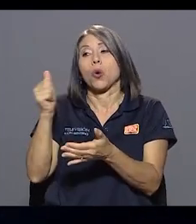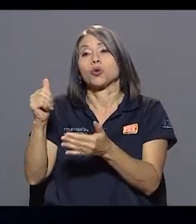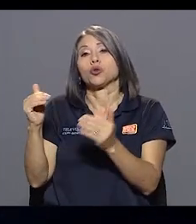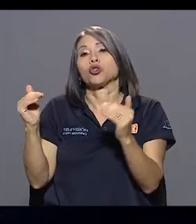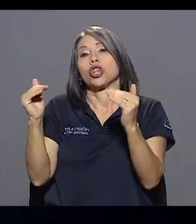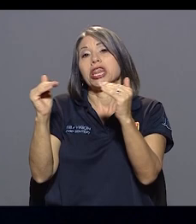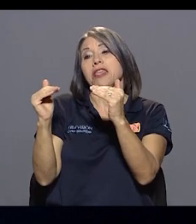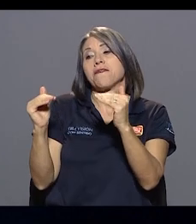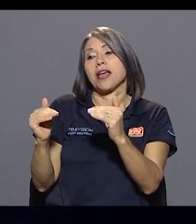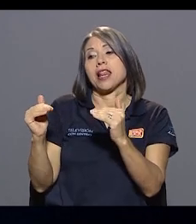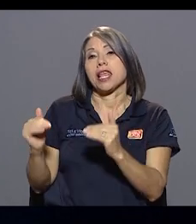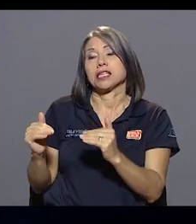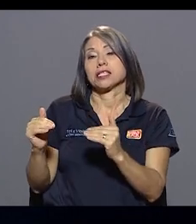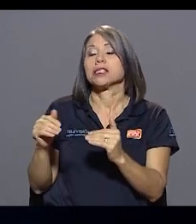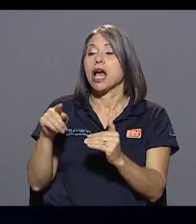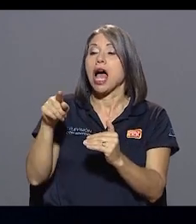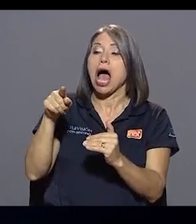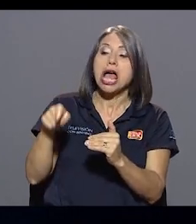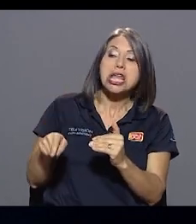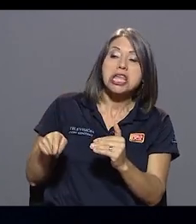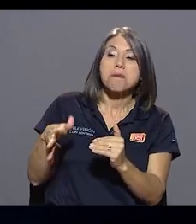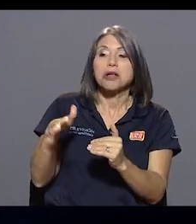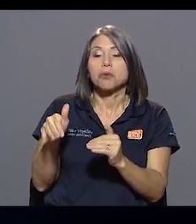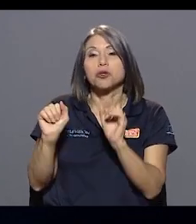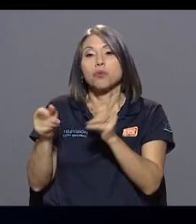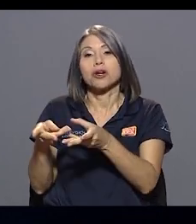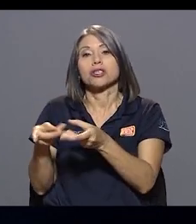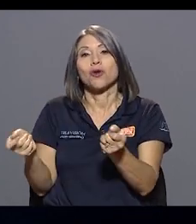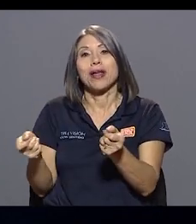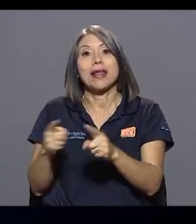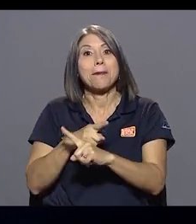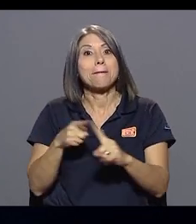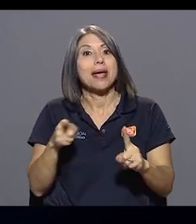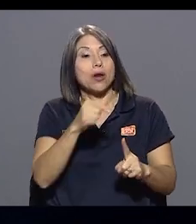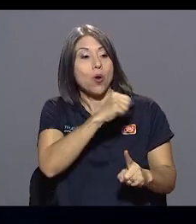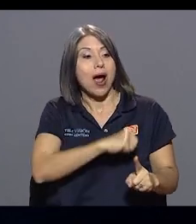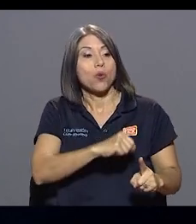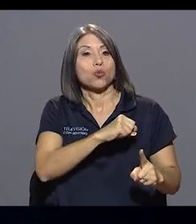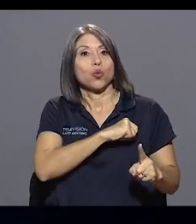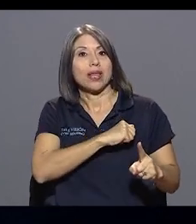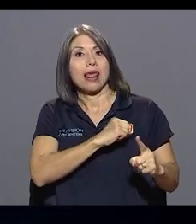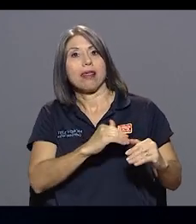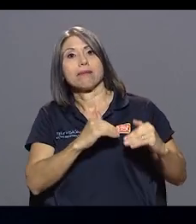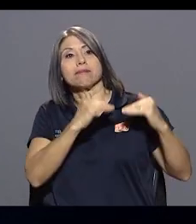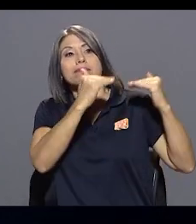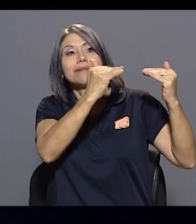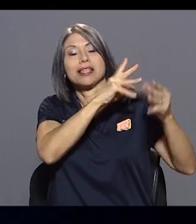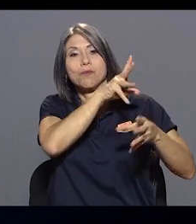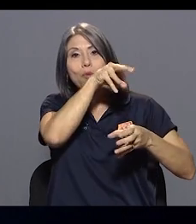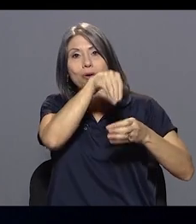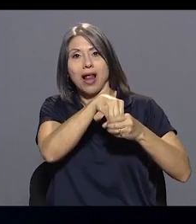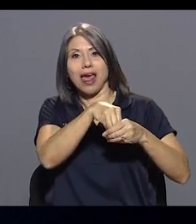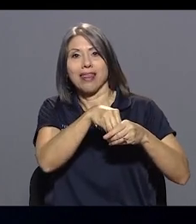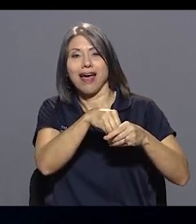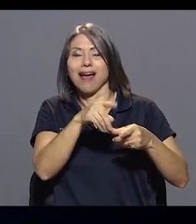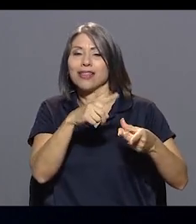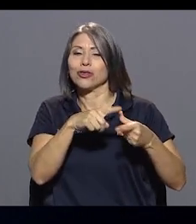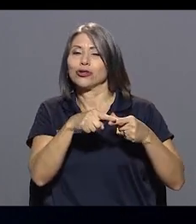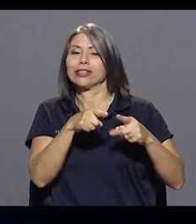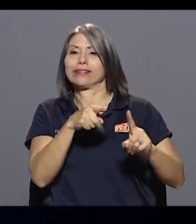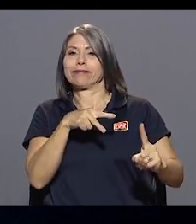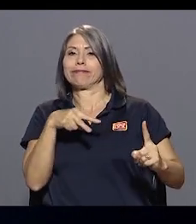ahí las cosas más o menos se pueden resolver. Pero cuando se trata de autoridades, ahí el asunto cambia.